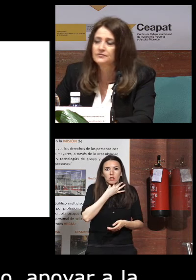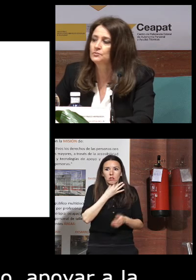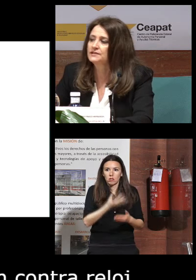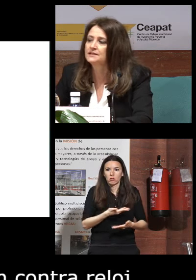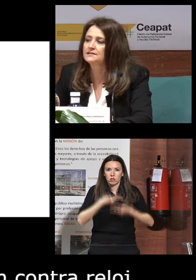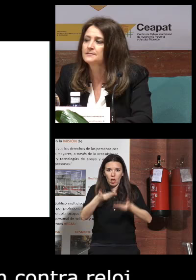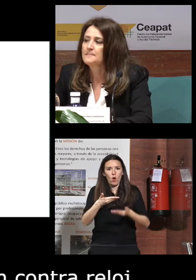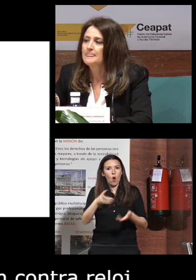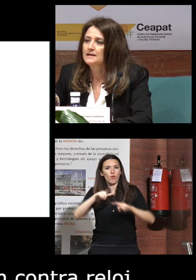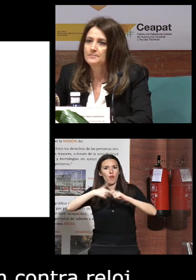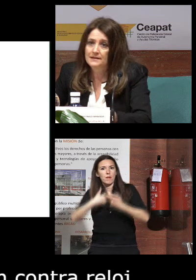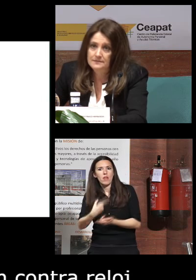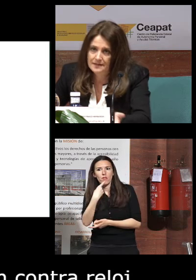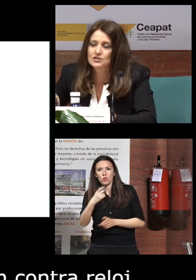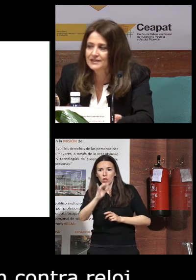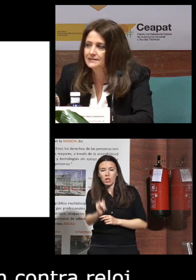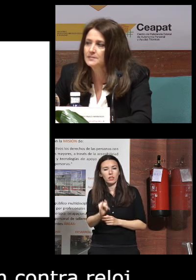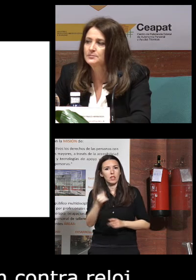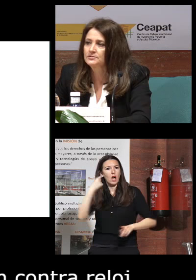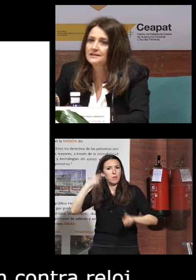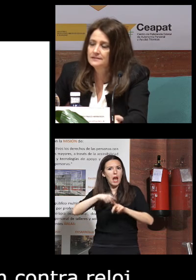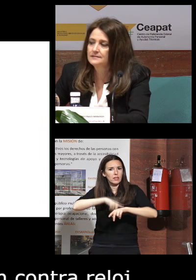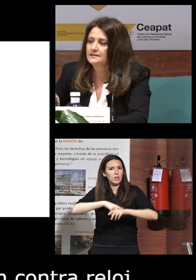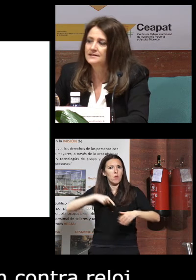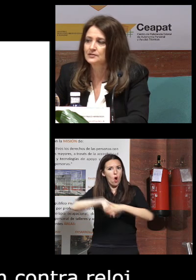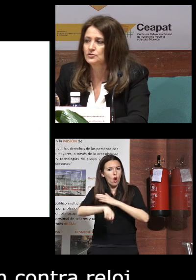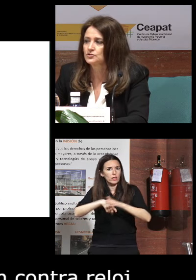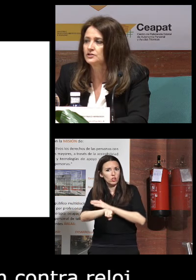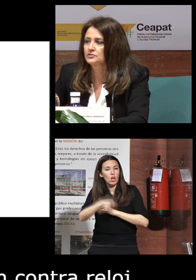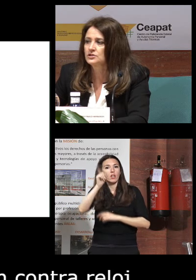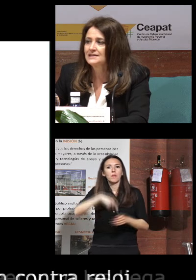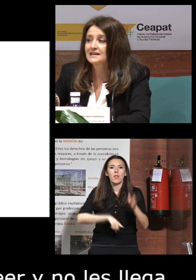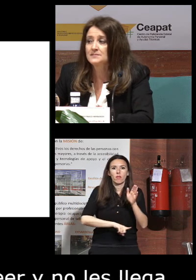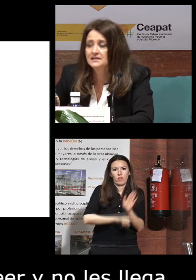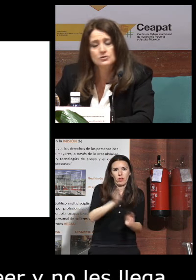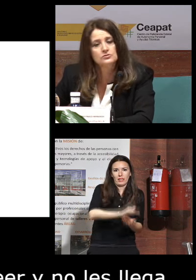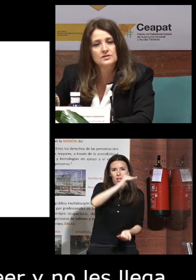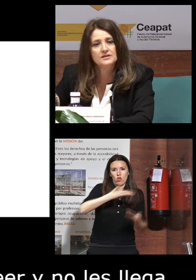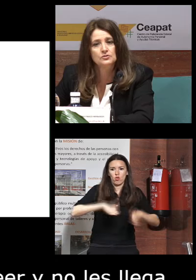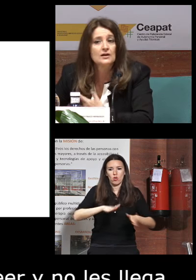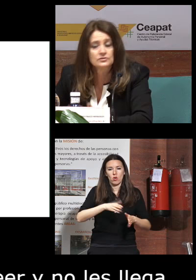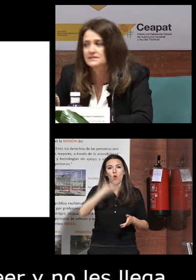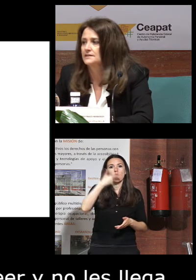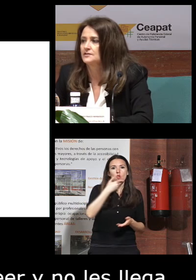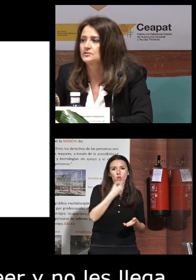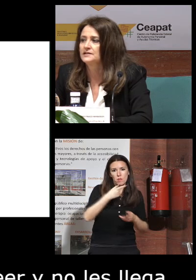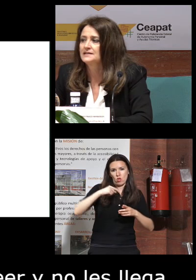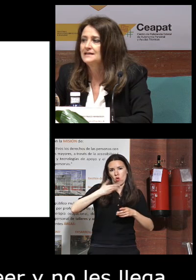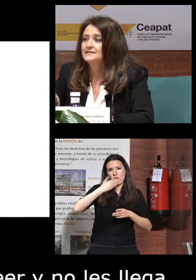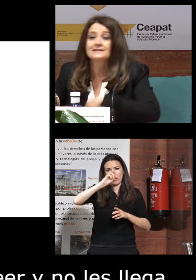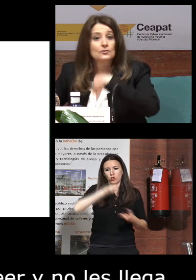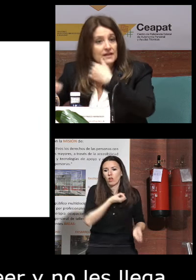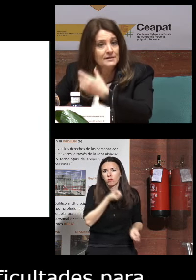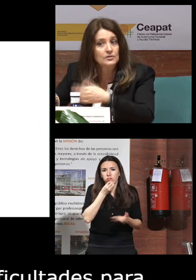familias con dificultades para gestionar el tiempo y el desarrollo de los hijos transmitir los conocimientos a otras generaciones